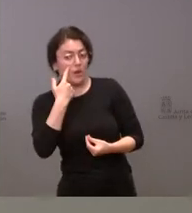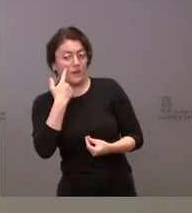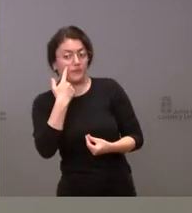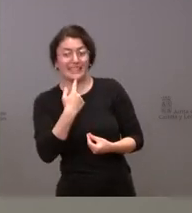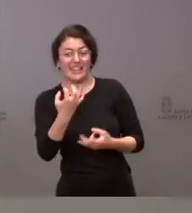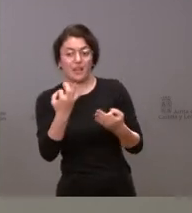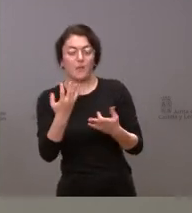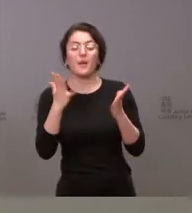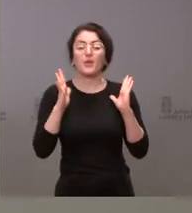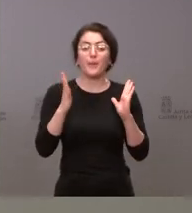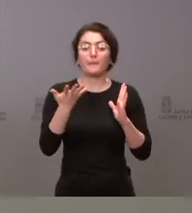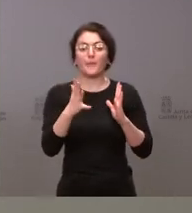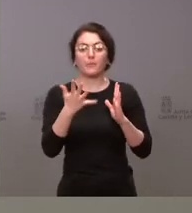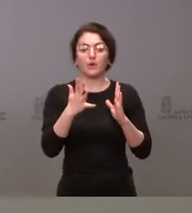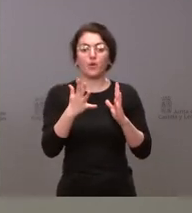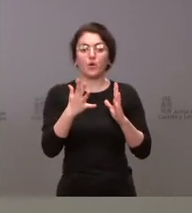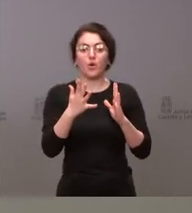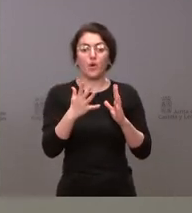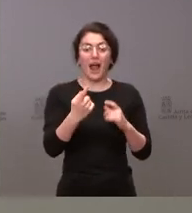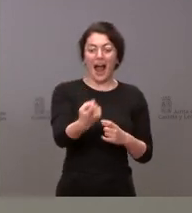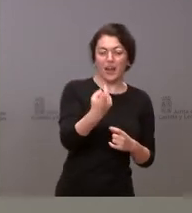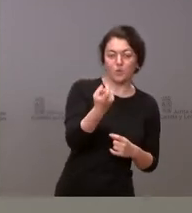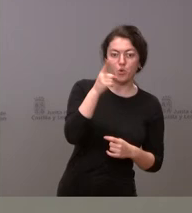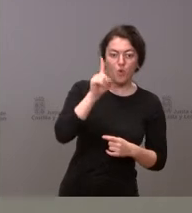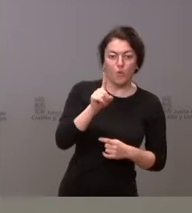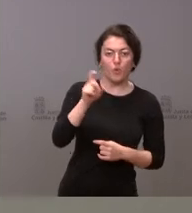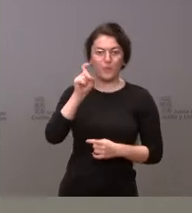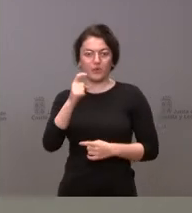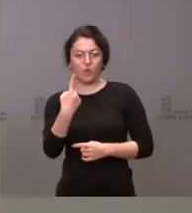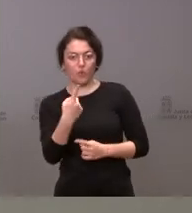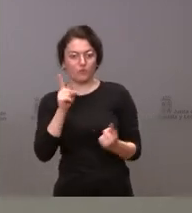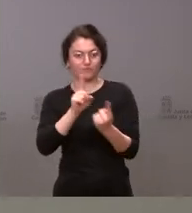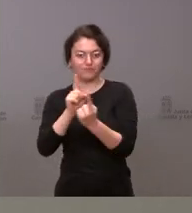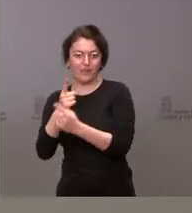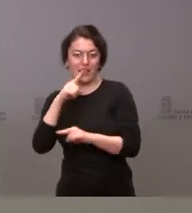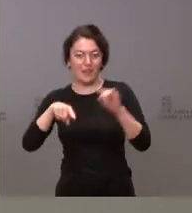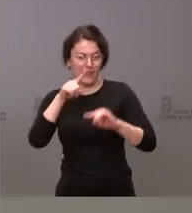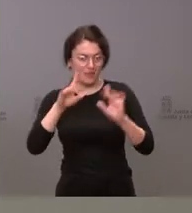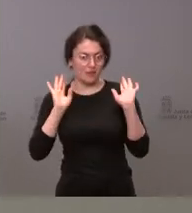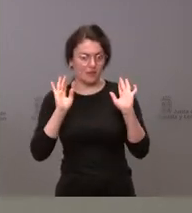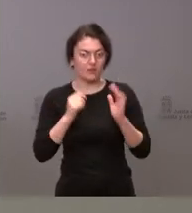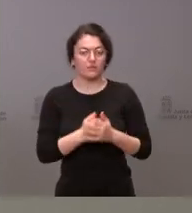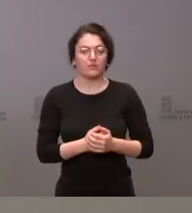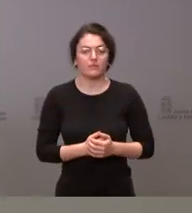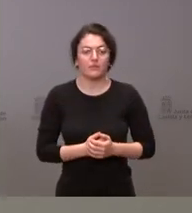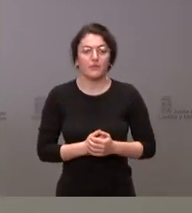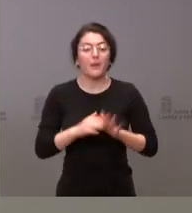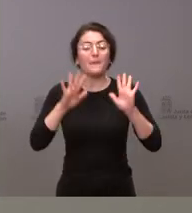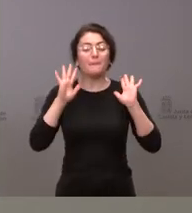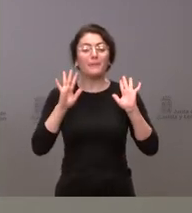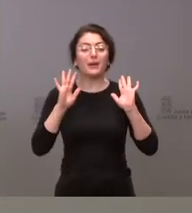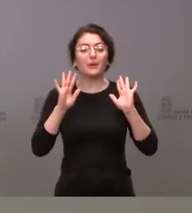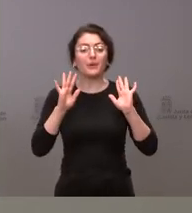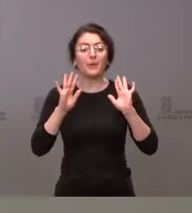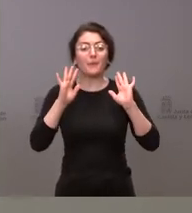número de ratio por unidad. O sea, depende del número de alumnos que haya, pues habrá un número determinado de profesionales. Lo que sí que les puedo decir es que la